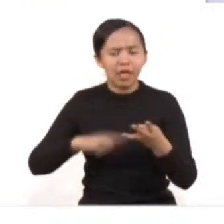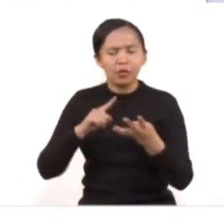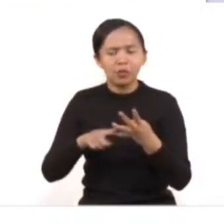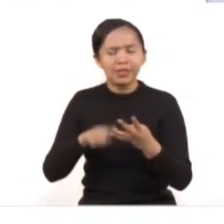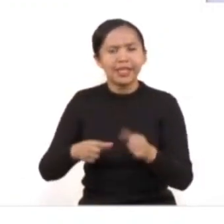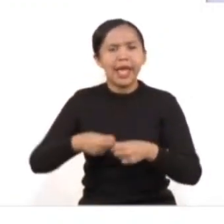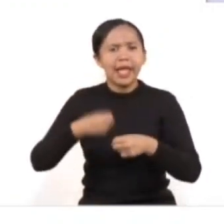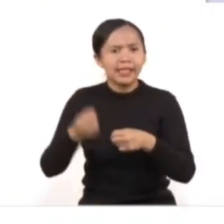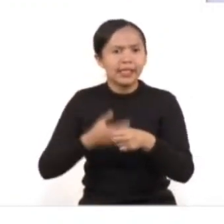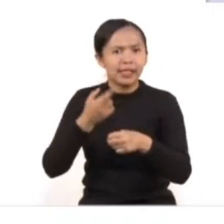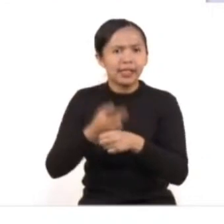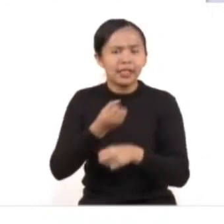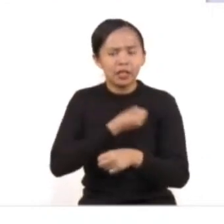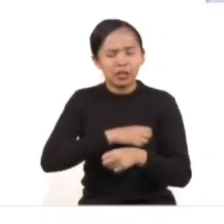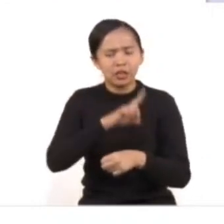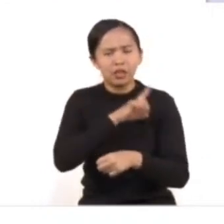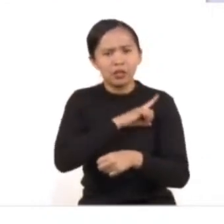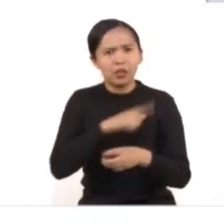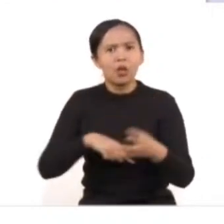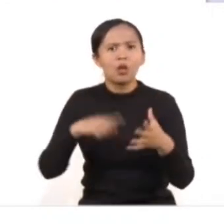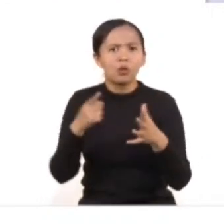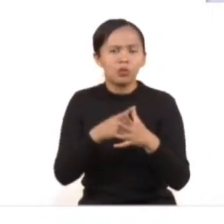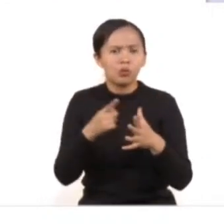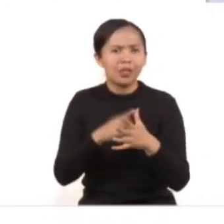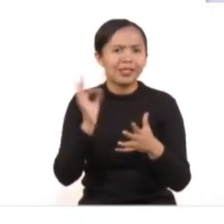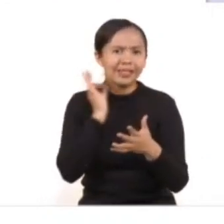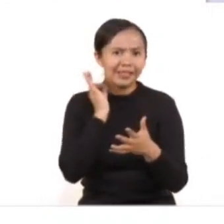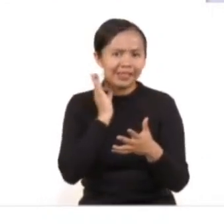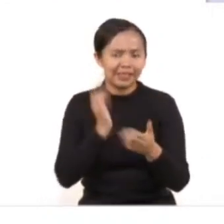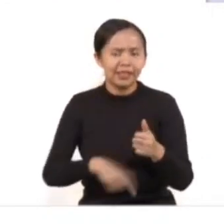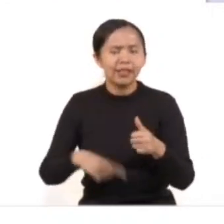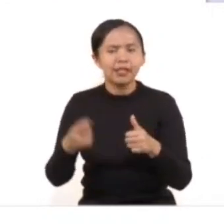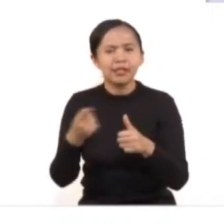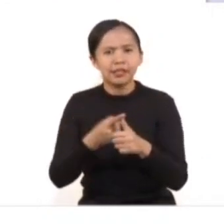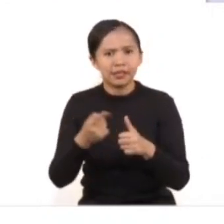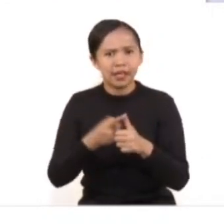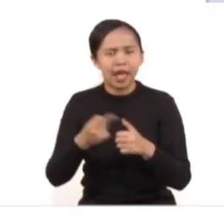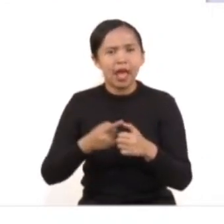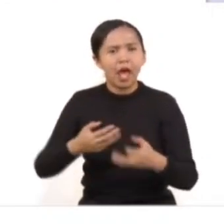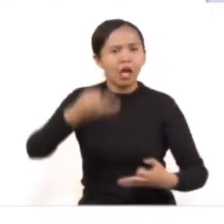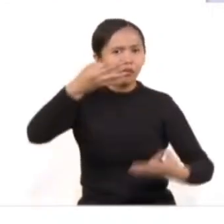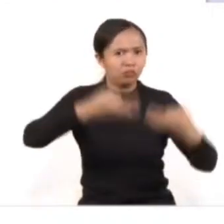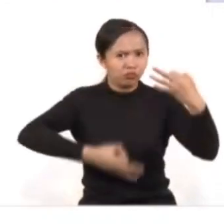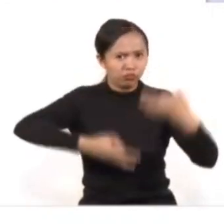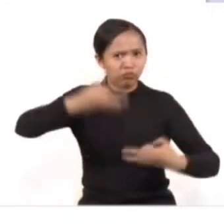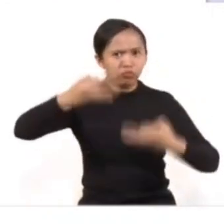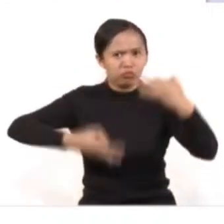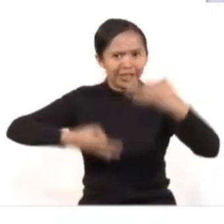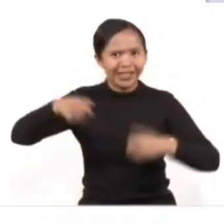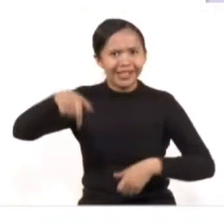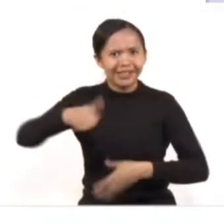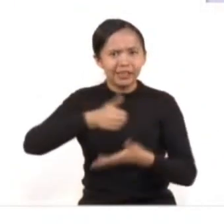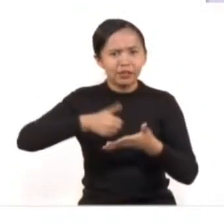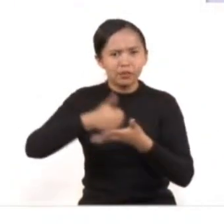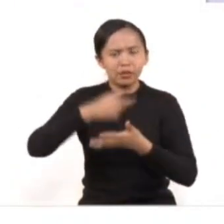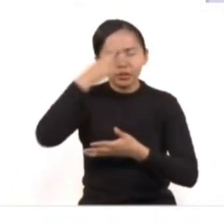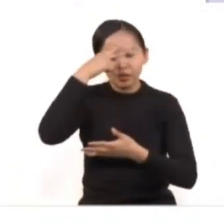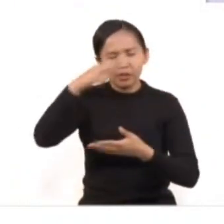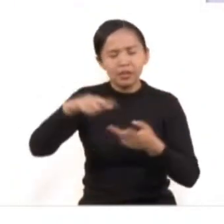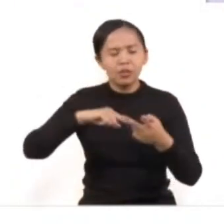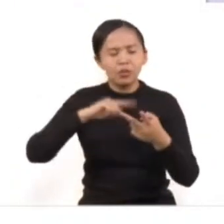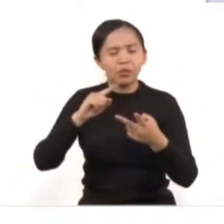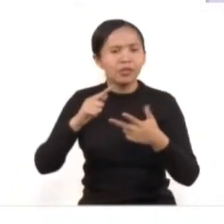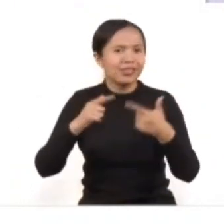Salud, la Fiscalía General de Justicia, el Tribunal Superior de Justicia de la Ciudad de México y el